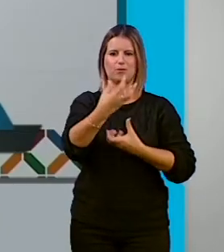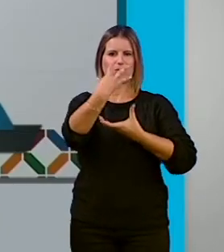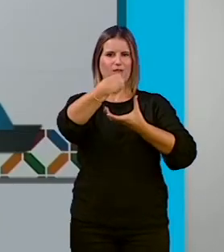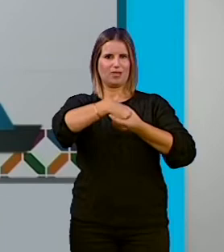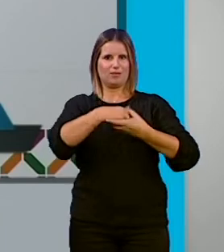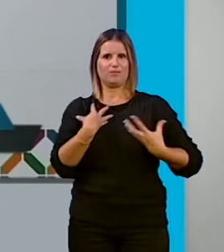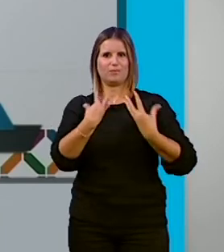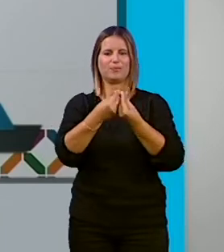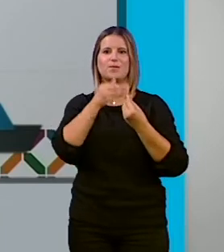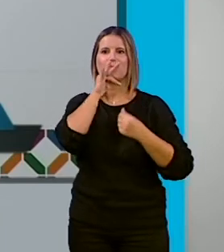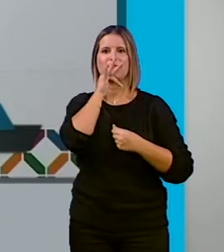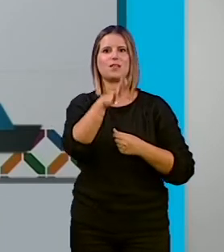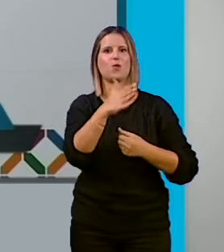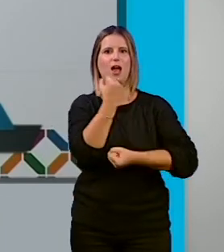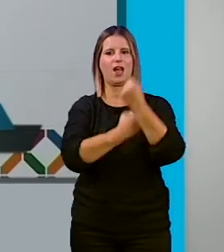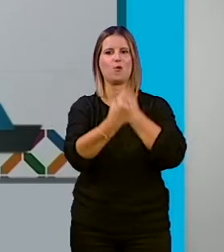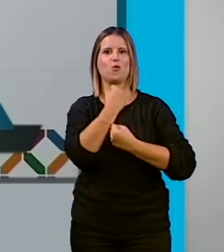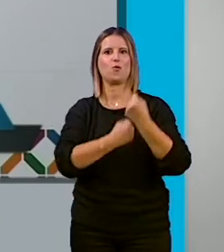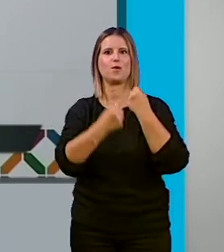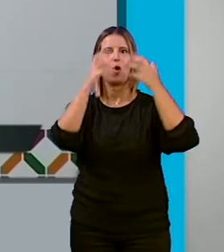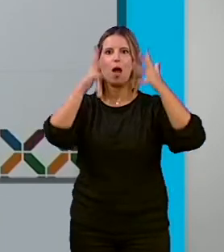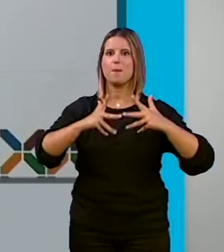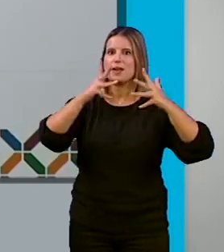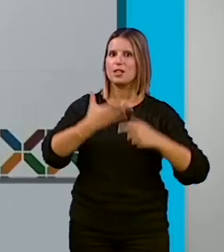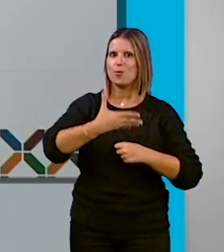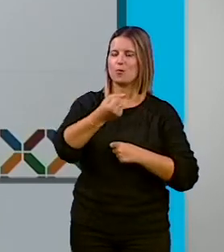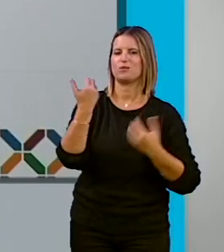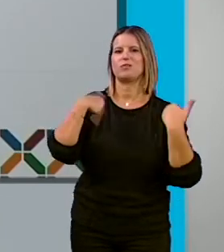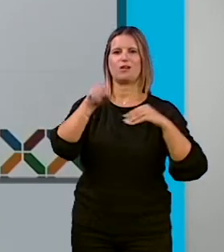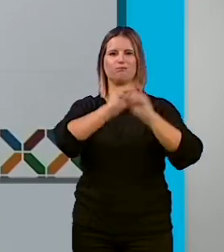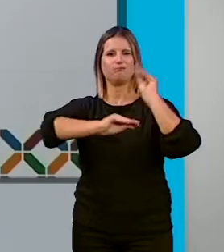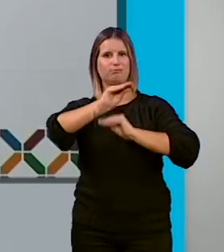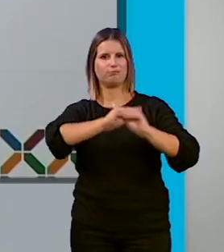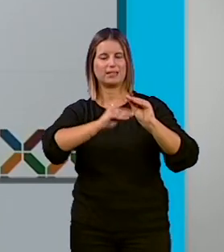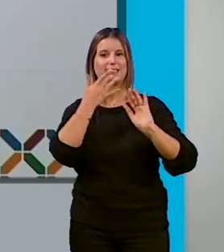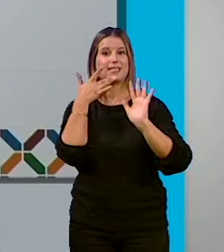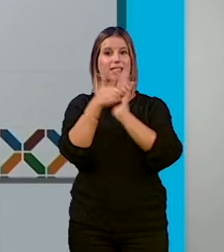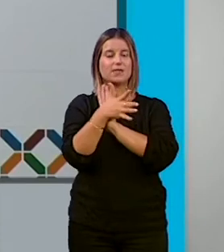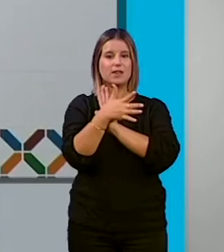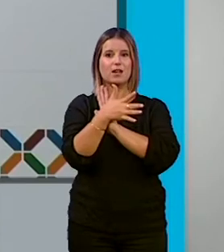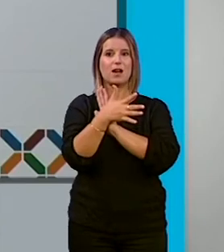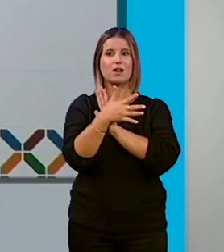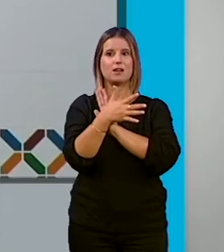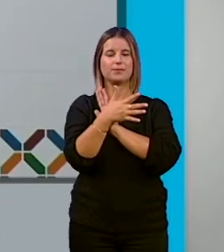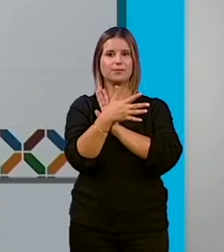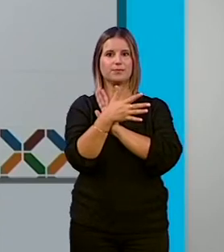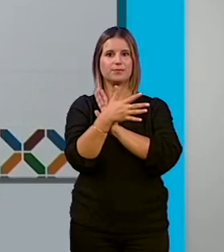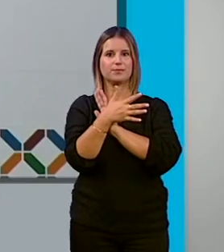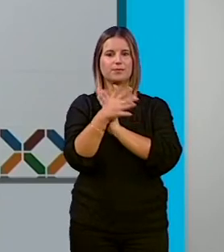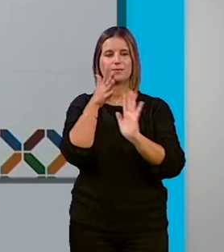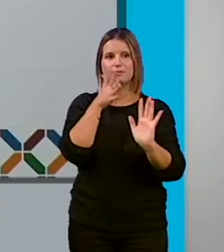del Tribunal Económico Administrativo Municipal ha resuelto. Es decir, le hemos dado la